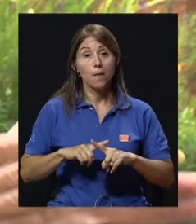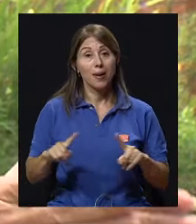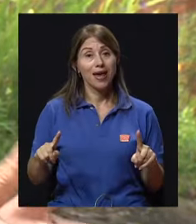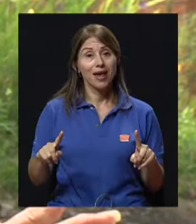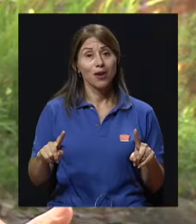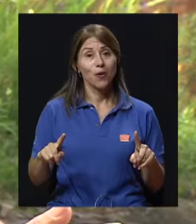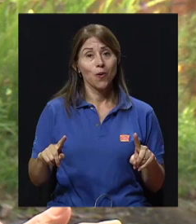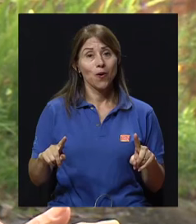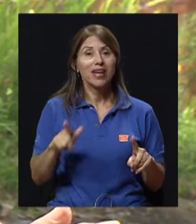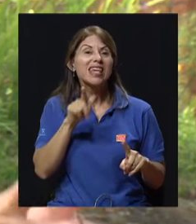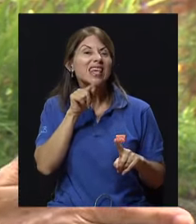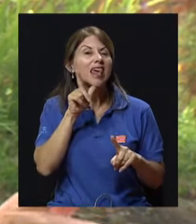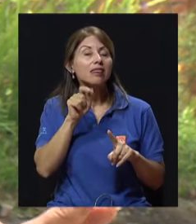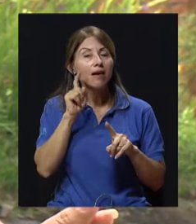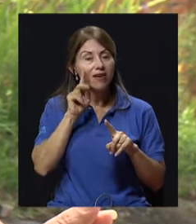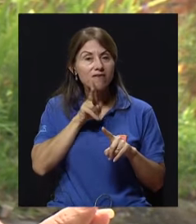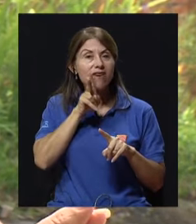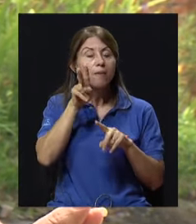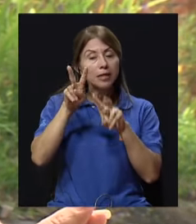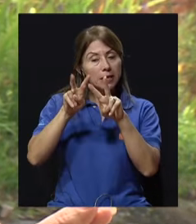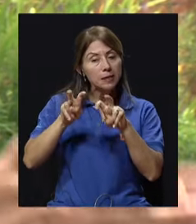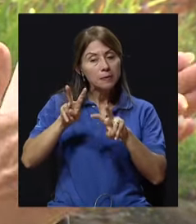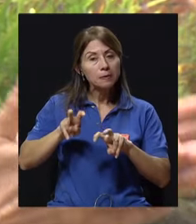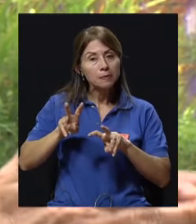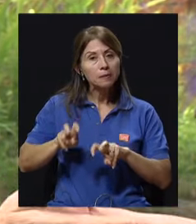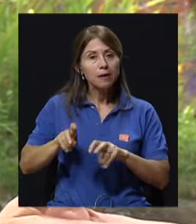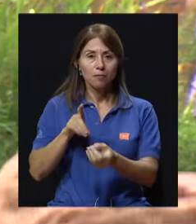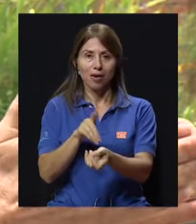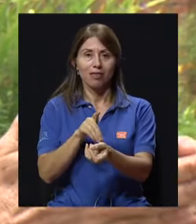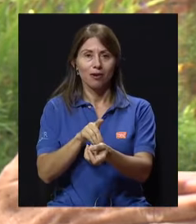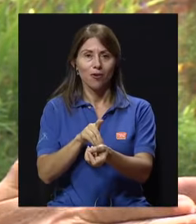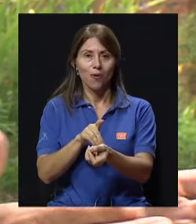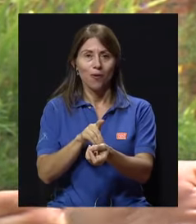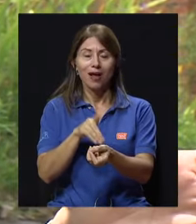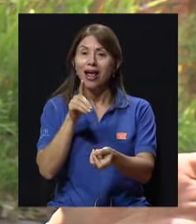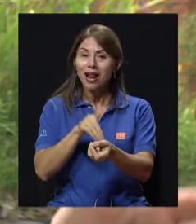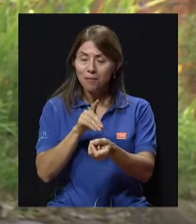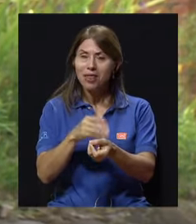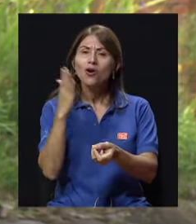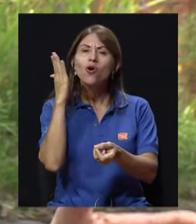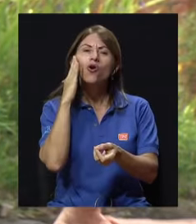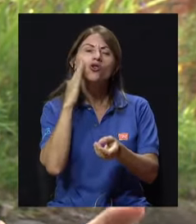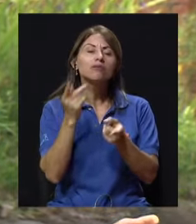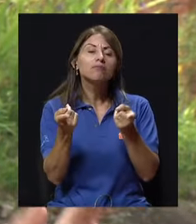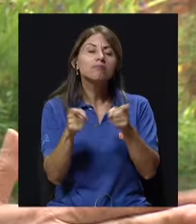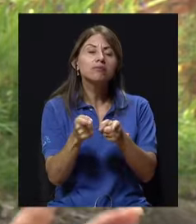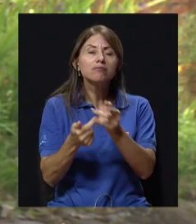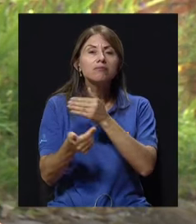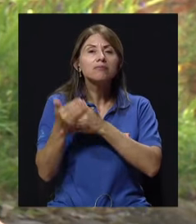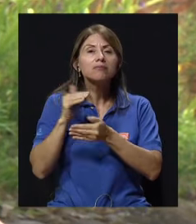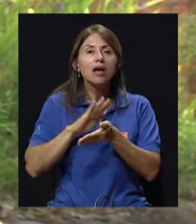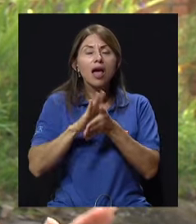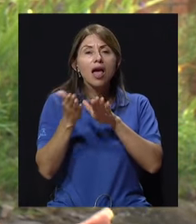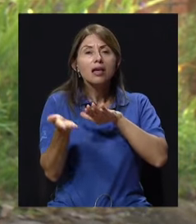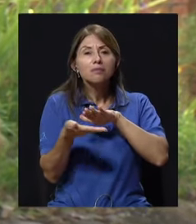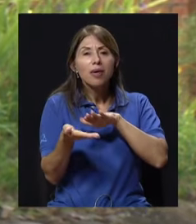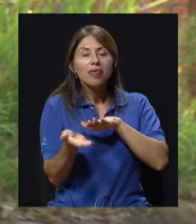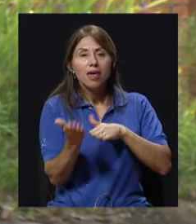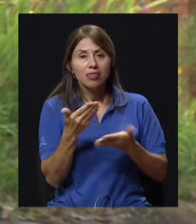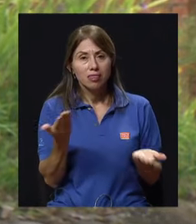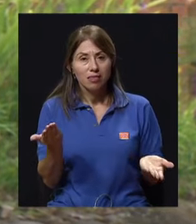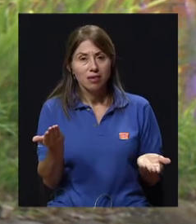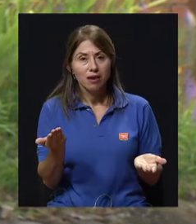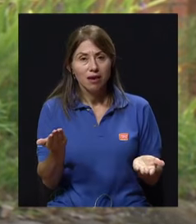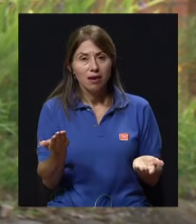que los tiene que valorar es el médico y es el que conoce el expediente, ¿verdad? Y puede decidir si esa persona puede o no